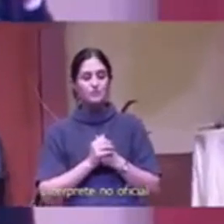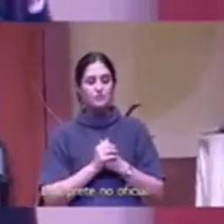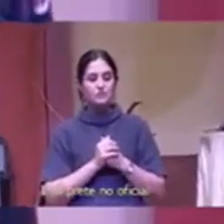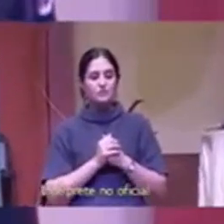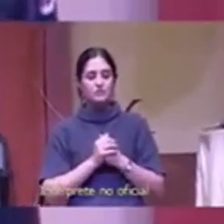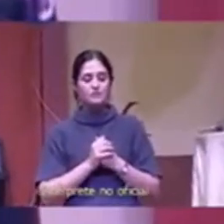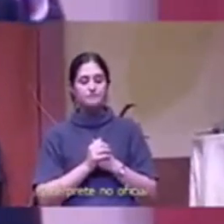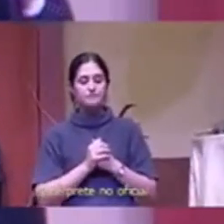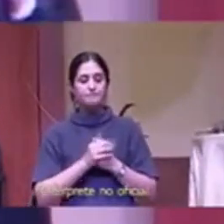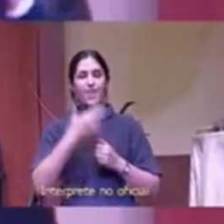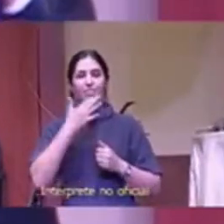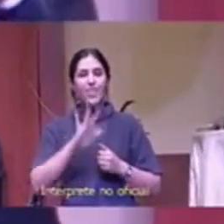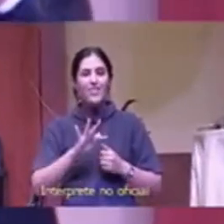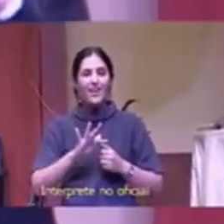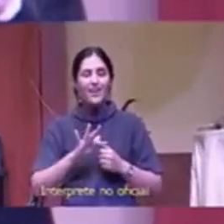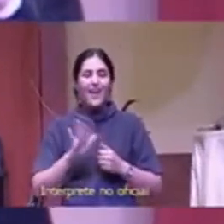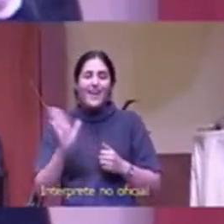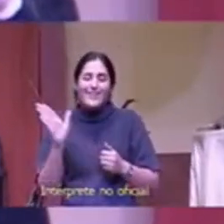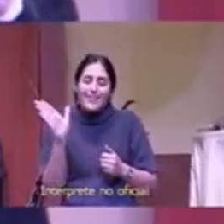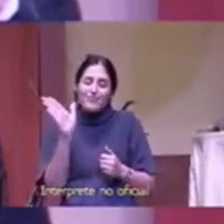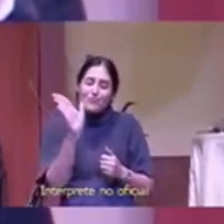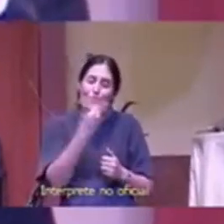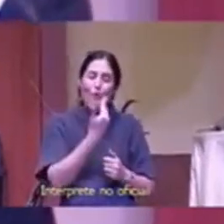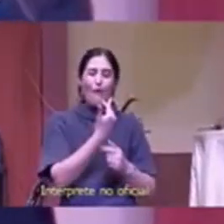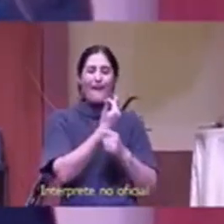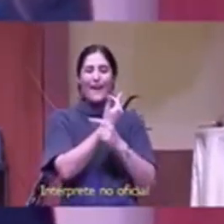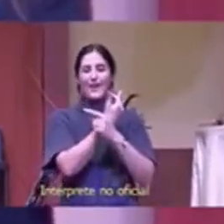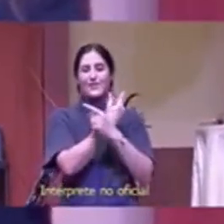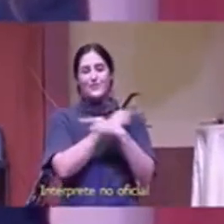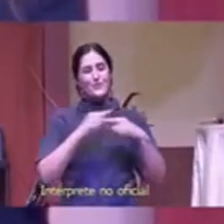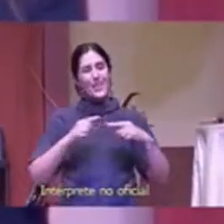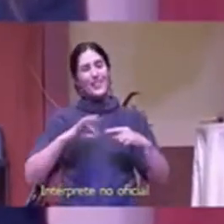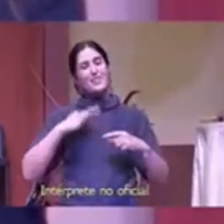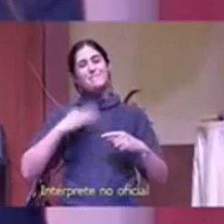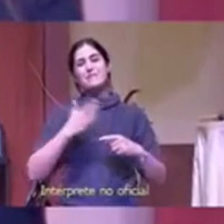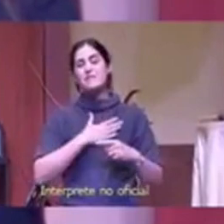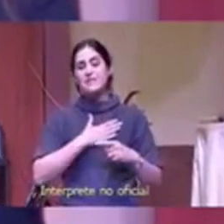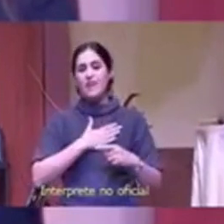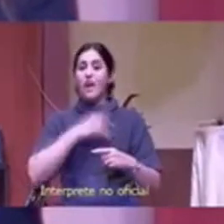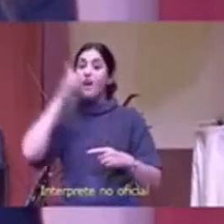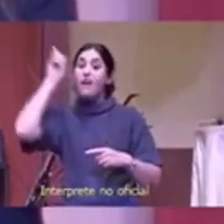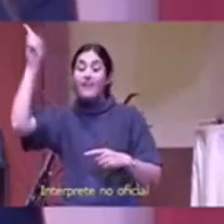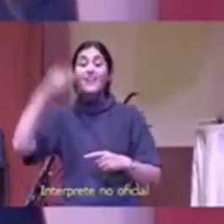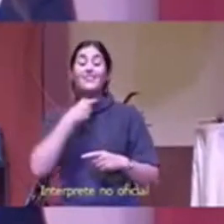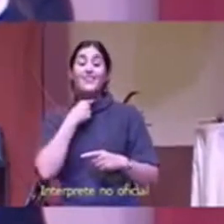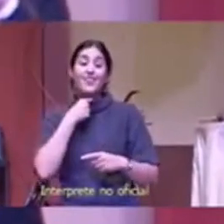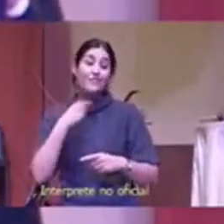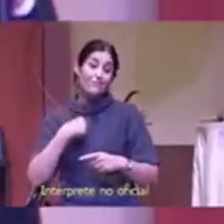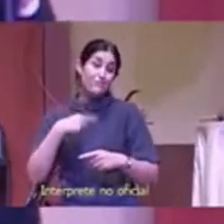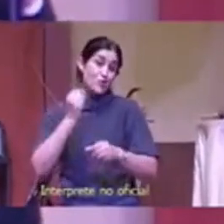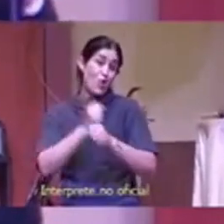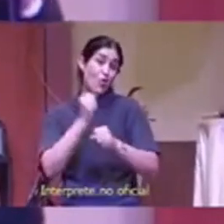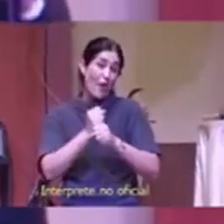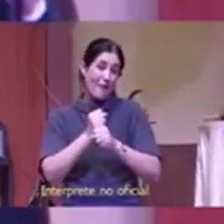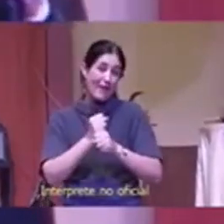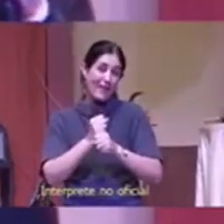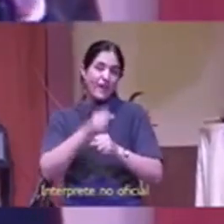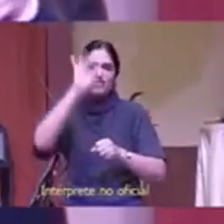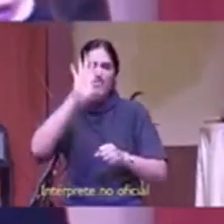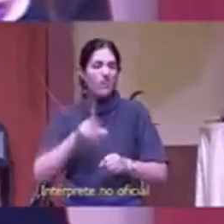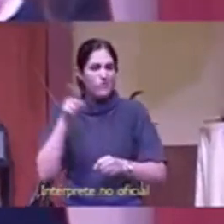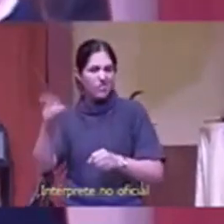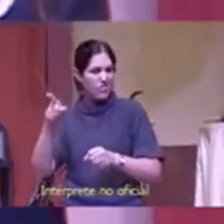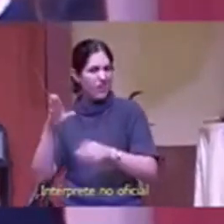que considerar que todas nuestras vocaciones son un llamado de Dios no solo por ser un